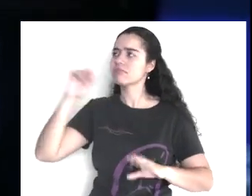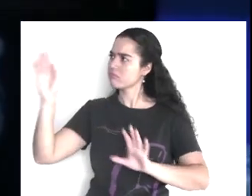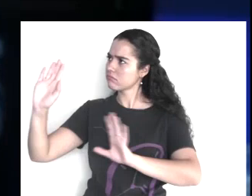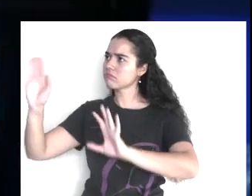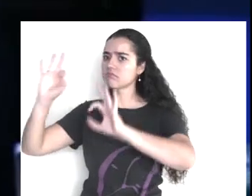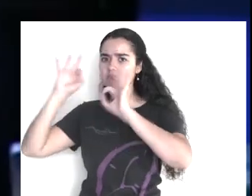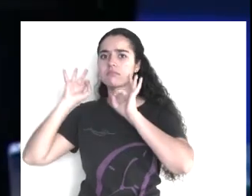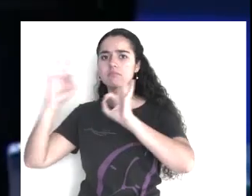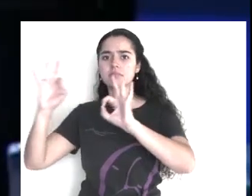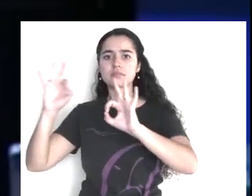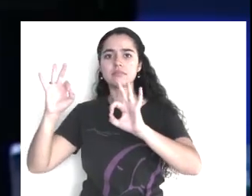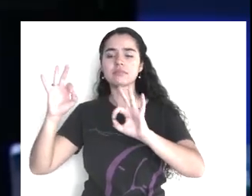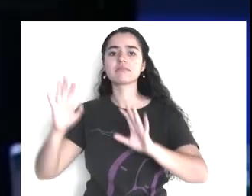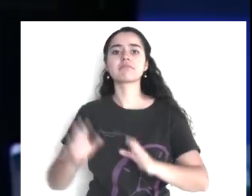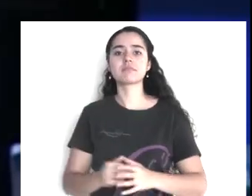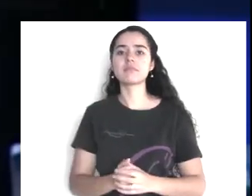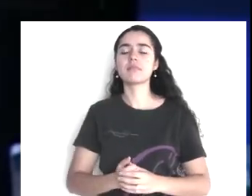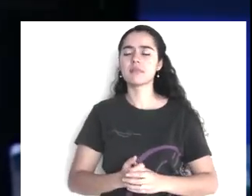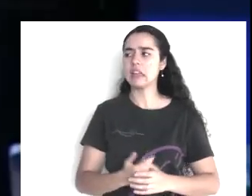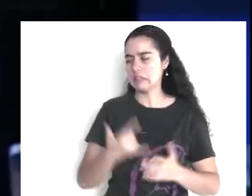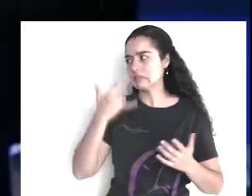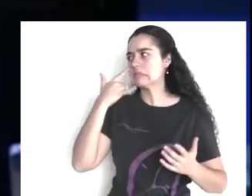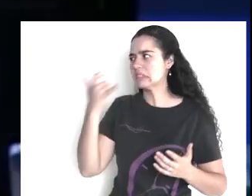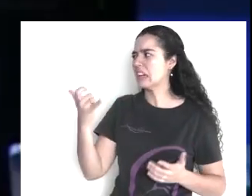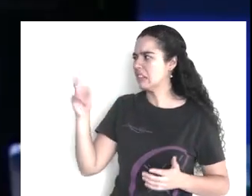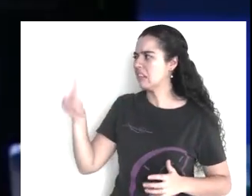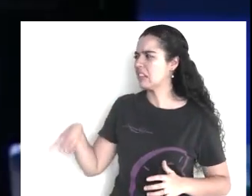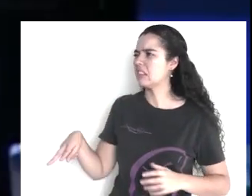oye, no dice nada de lo que lo acusan,